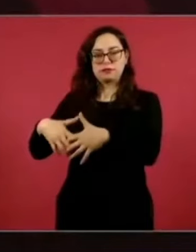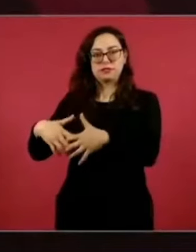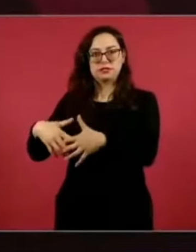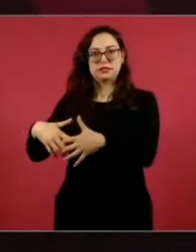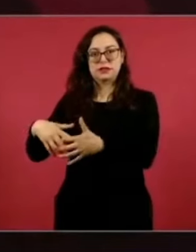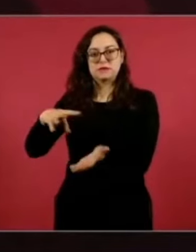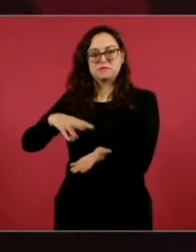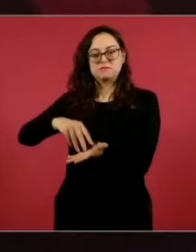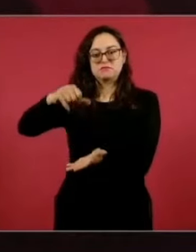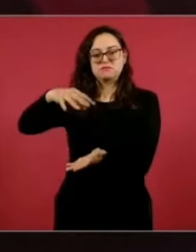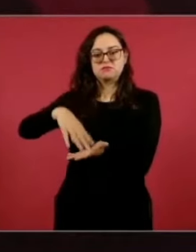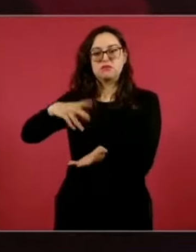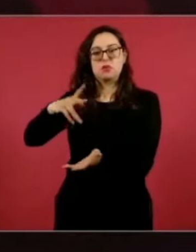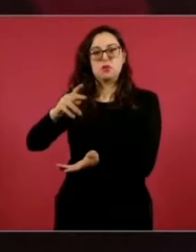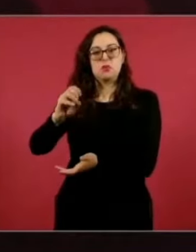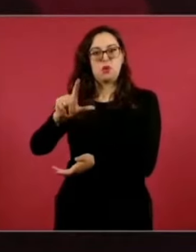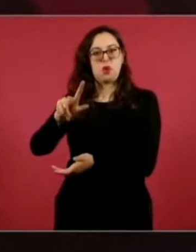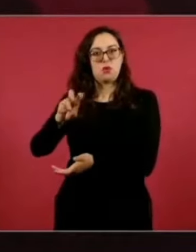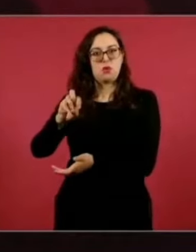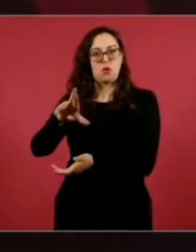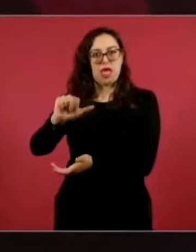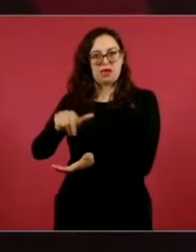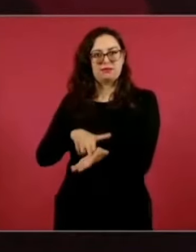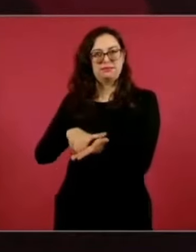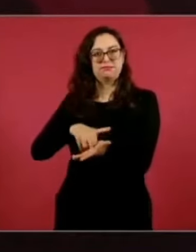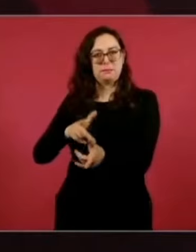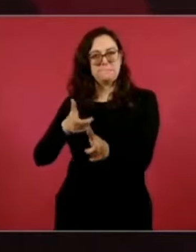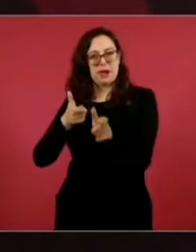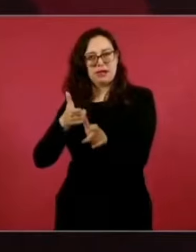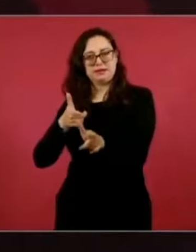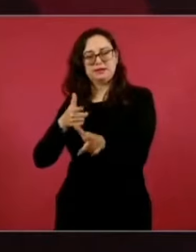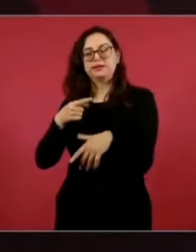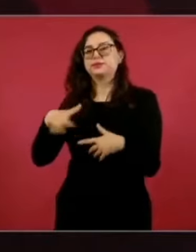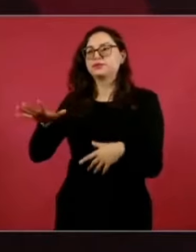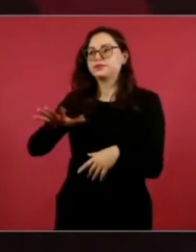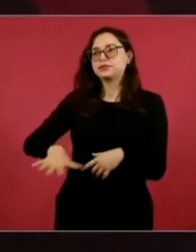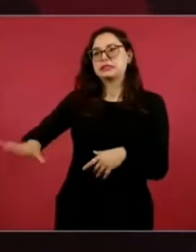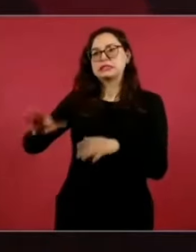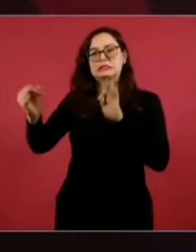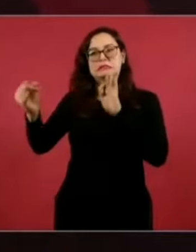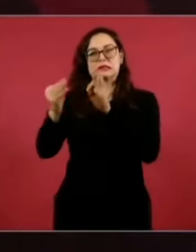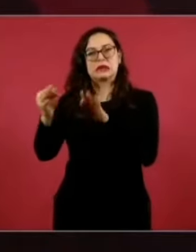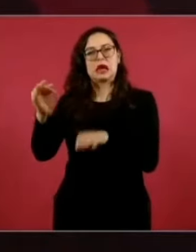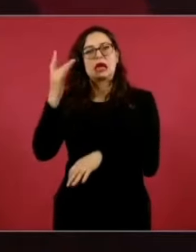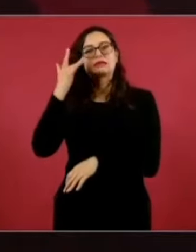histórica en Santa Fe, todo ese terreno